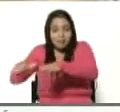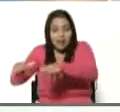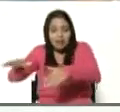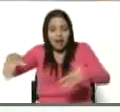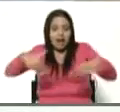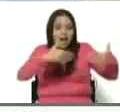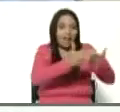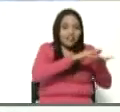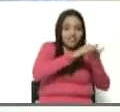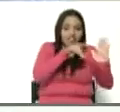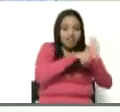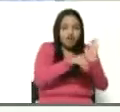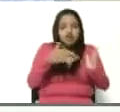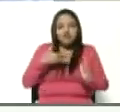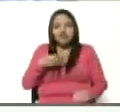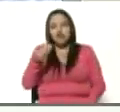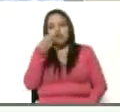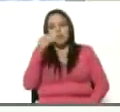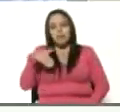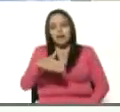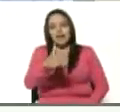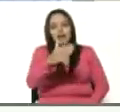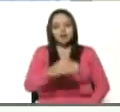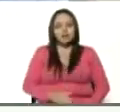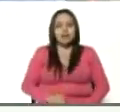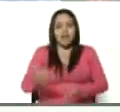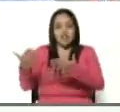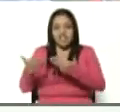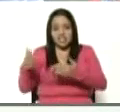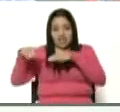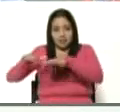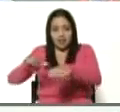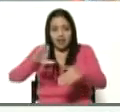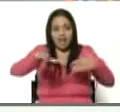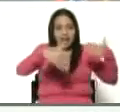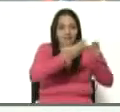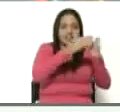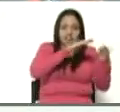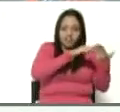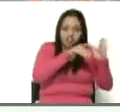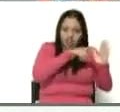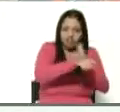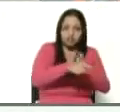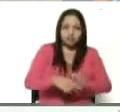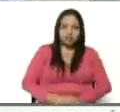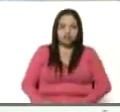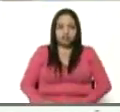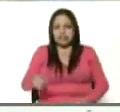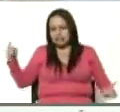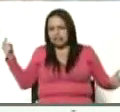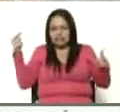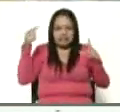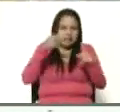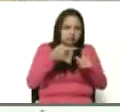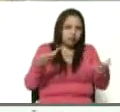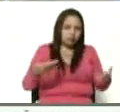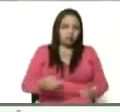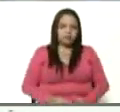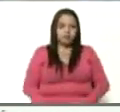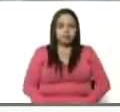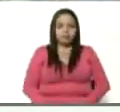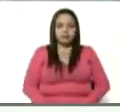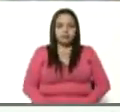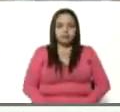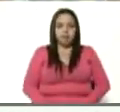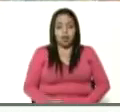Yo como pescado que viene del mar al barrio. Directo, directo, directo. Por eso yo